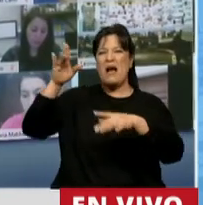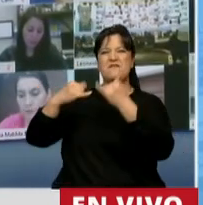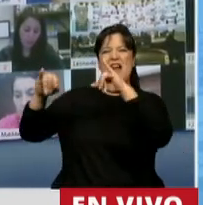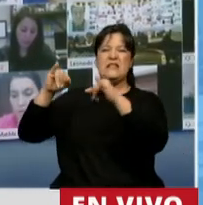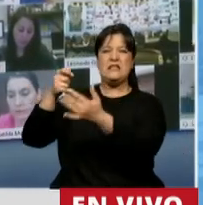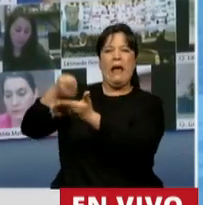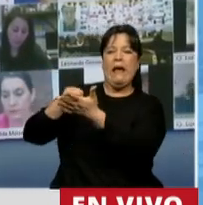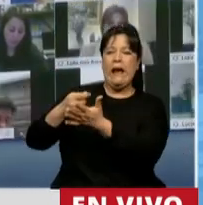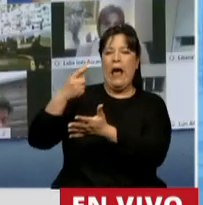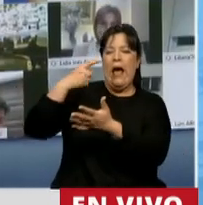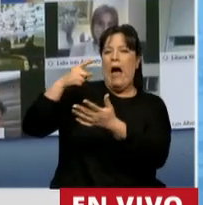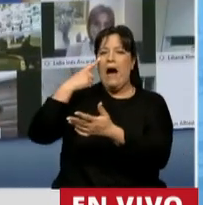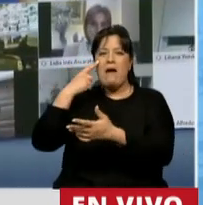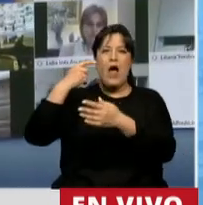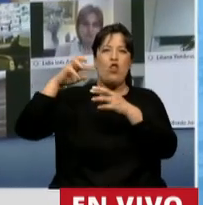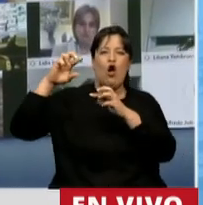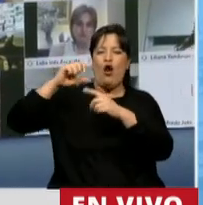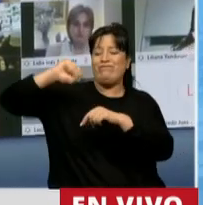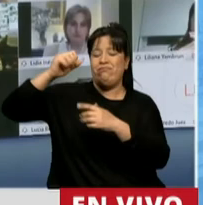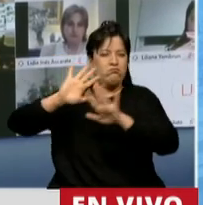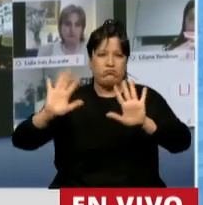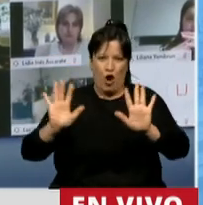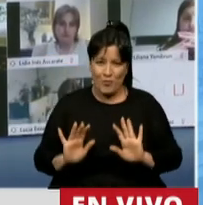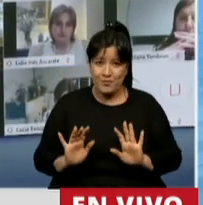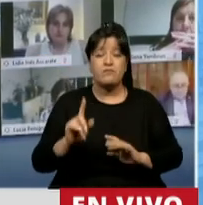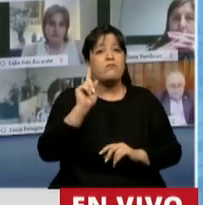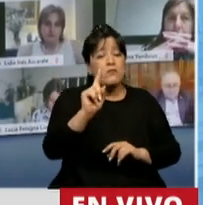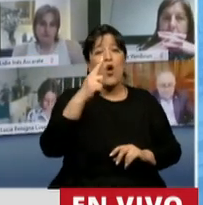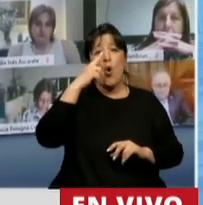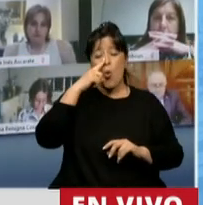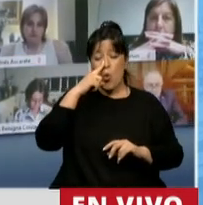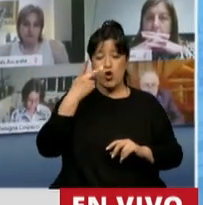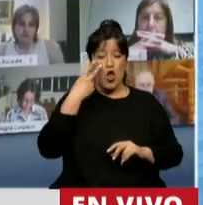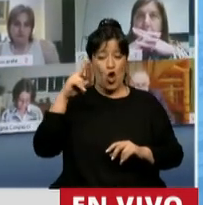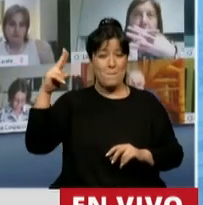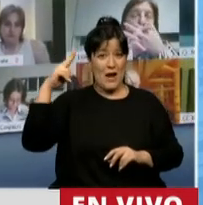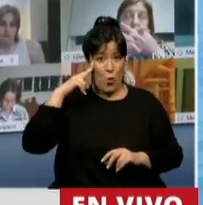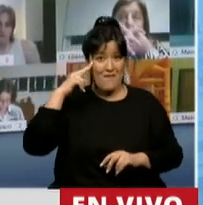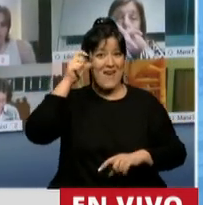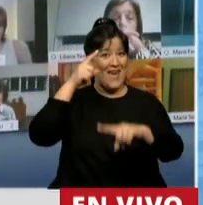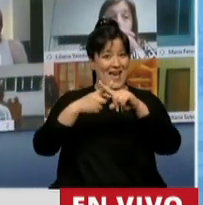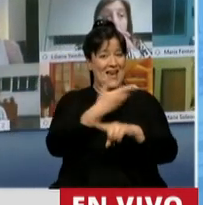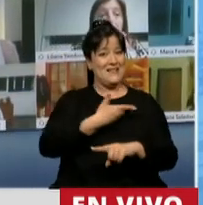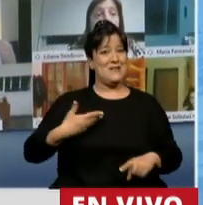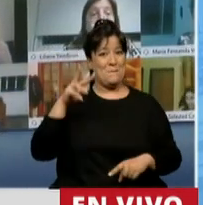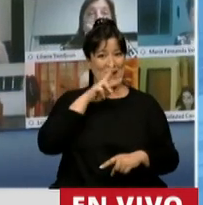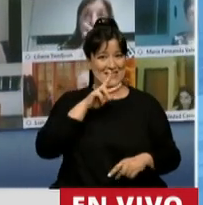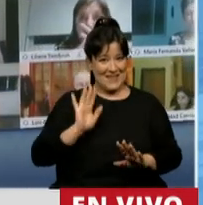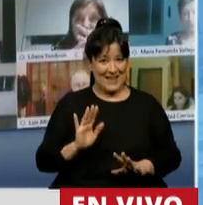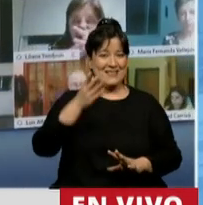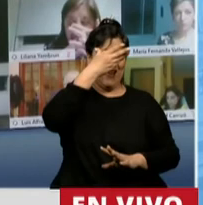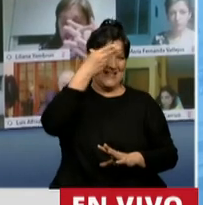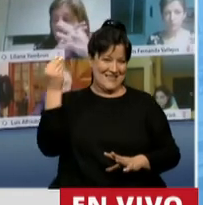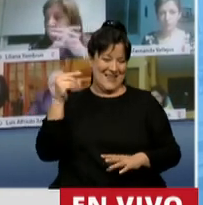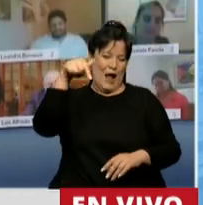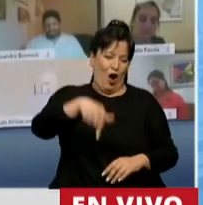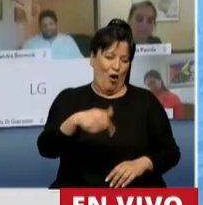recuerdo, y termino, presidente, cuando en junio del 2009 la expresidenta, hoy vicepresidenta, Cristina Fernández